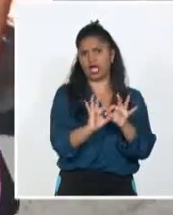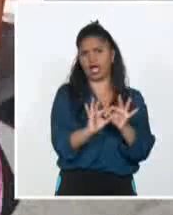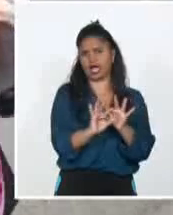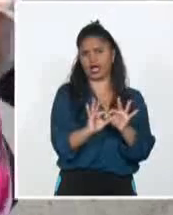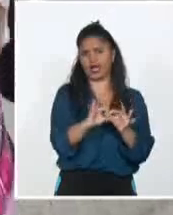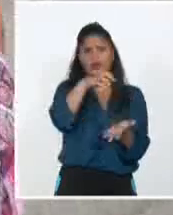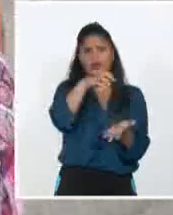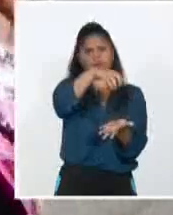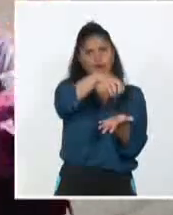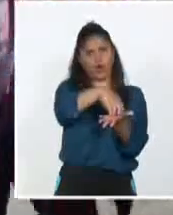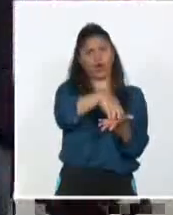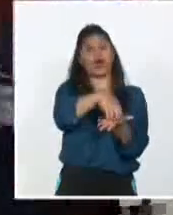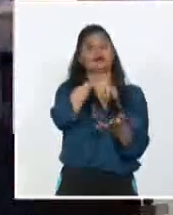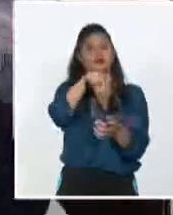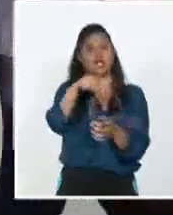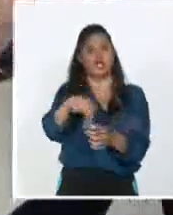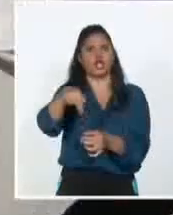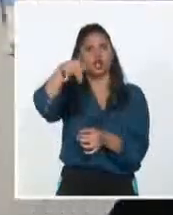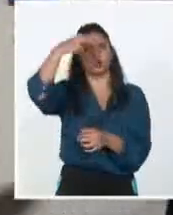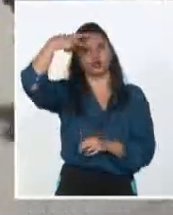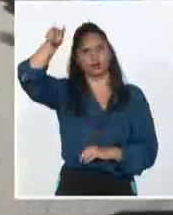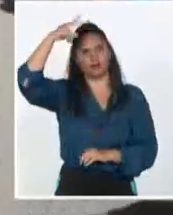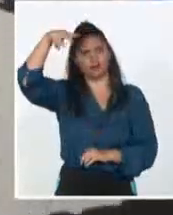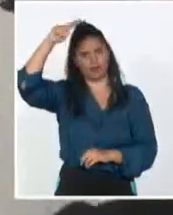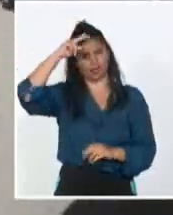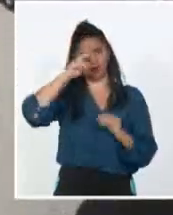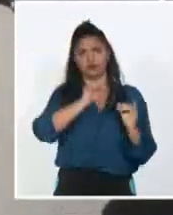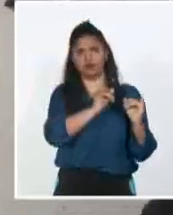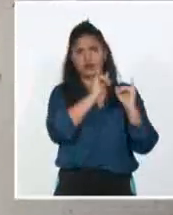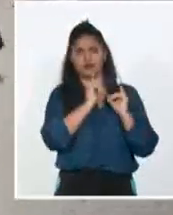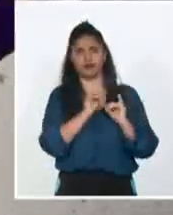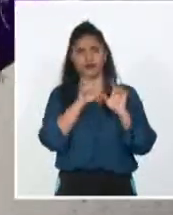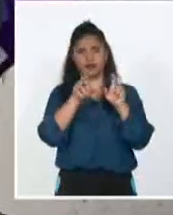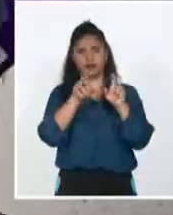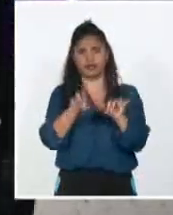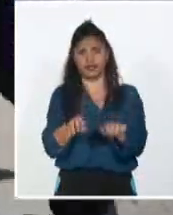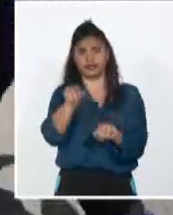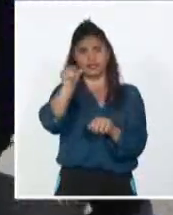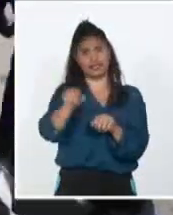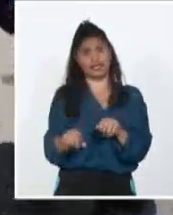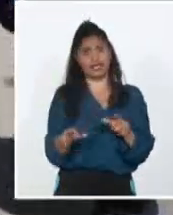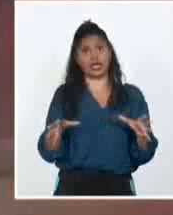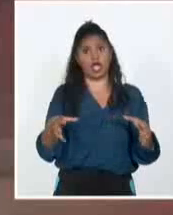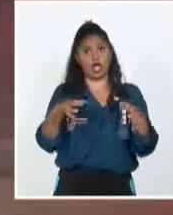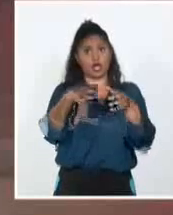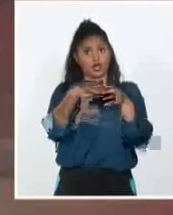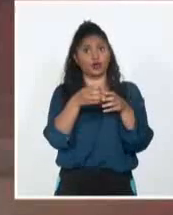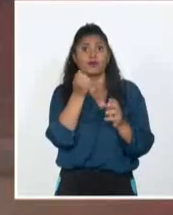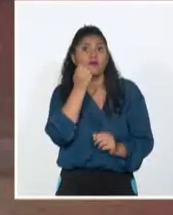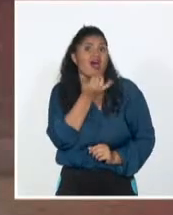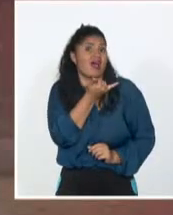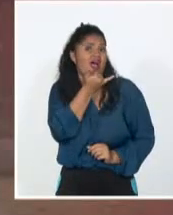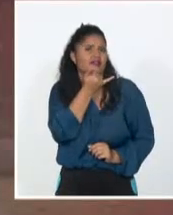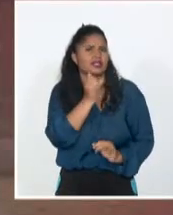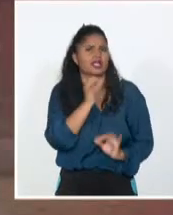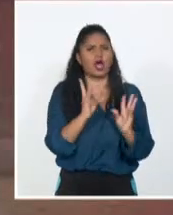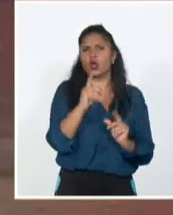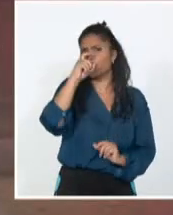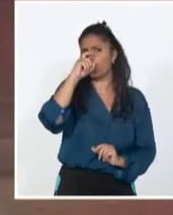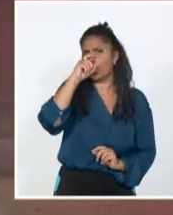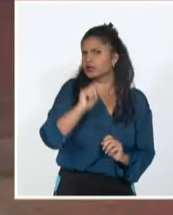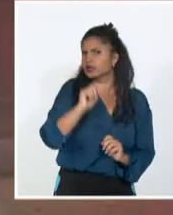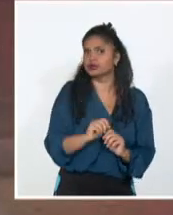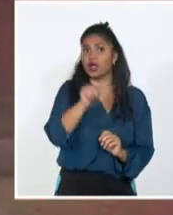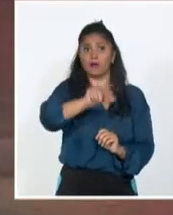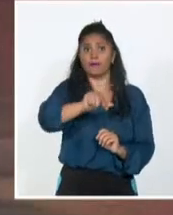zonas desérticas del norte de México. Según el informe de la Secretaría, el grupo de edad más afectado fue el de las personas mayores de